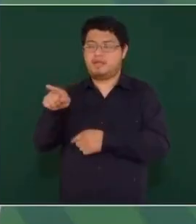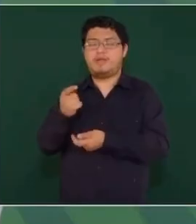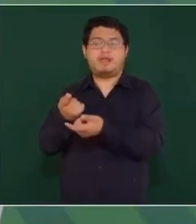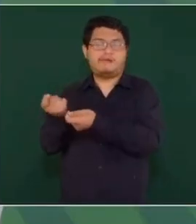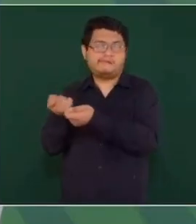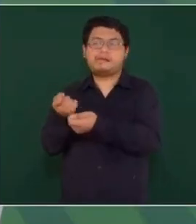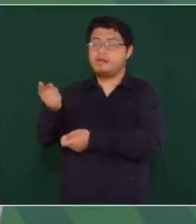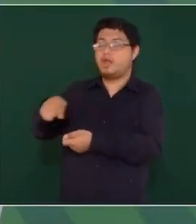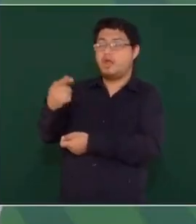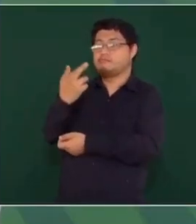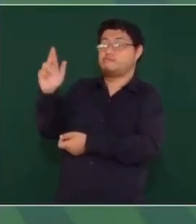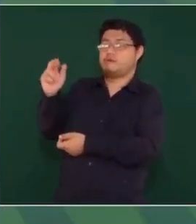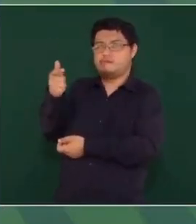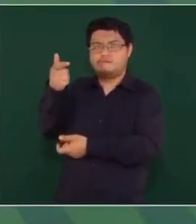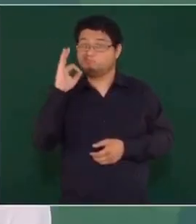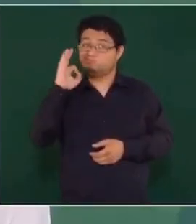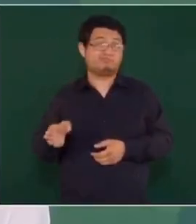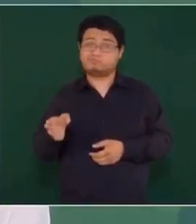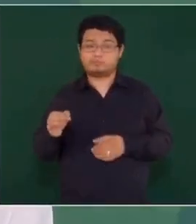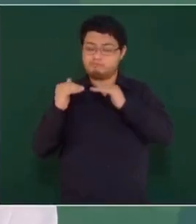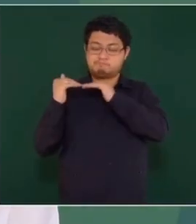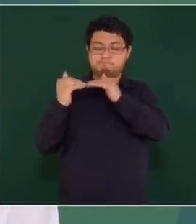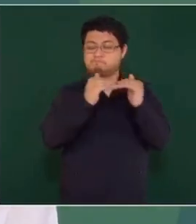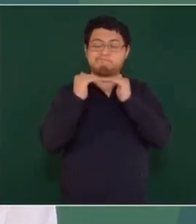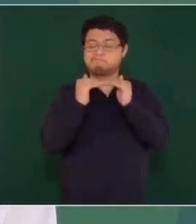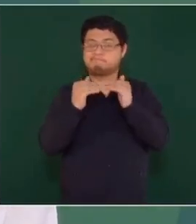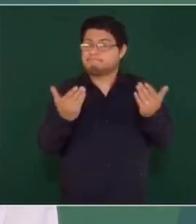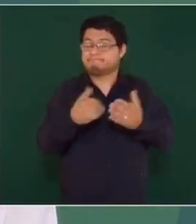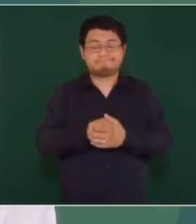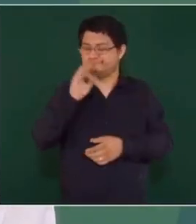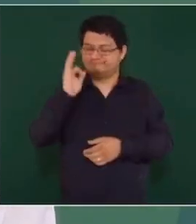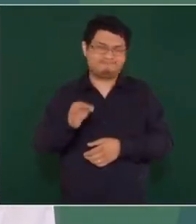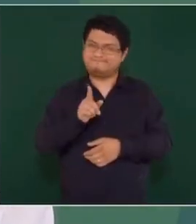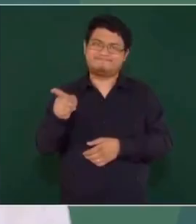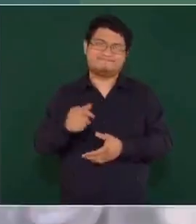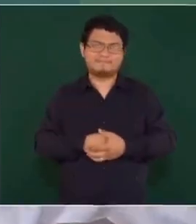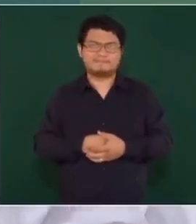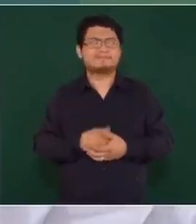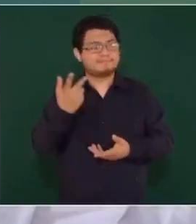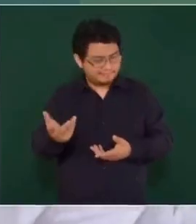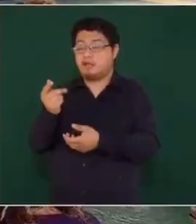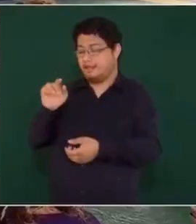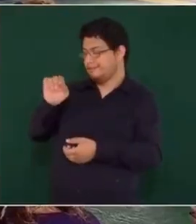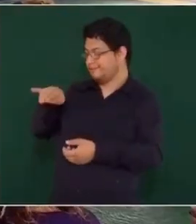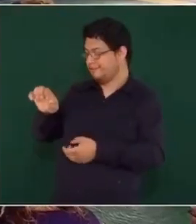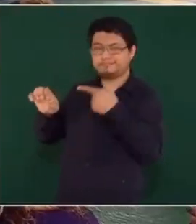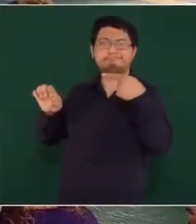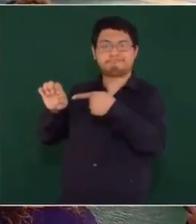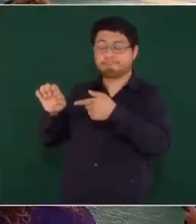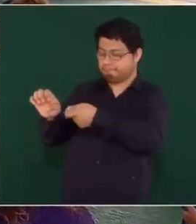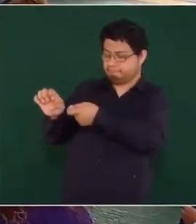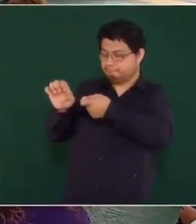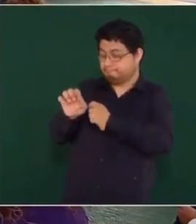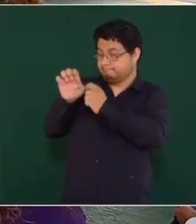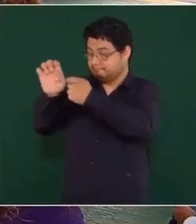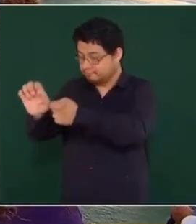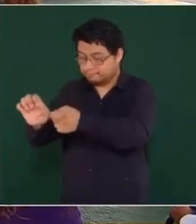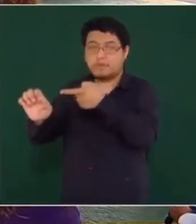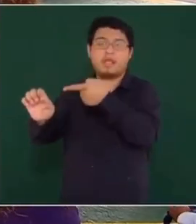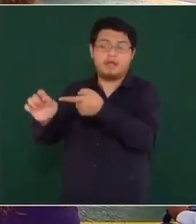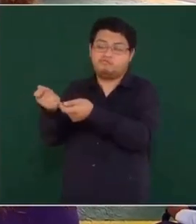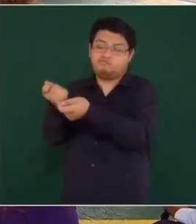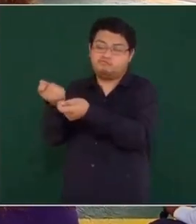preocupe la gente. La democracia es el poder del pueblo. Entonces por eso quisieran tener el control del INE